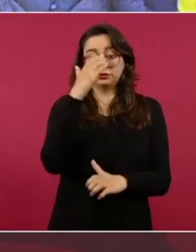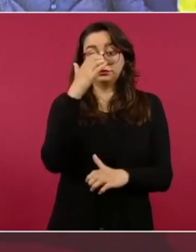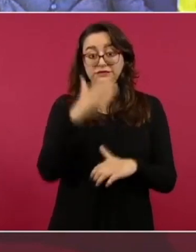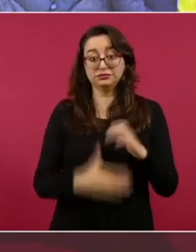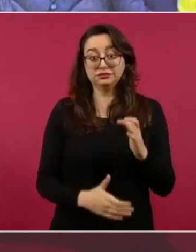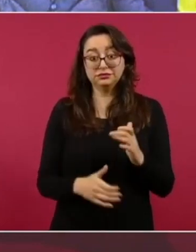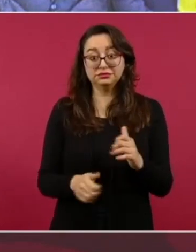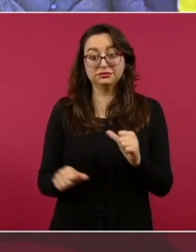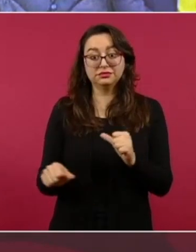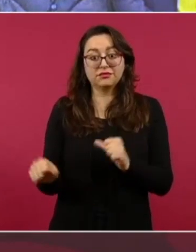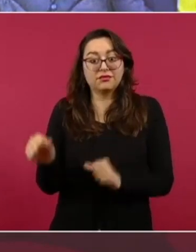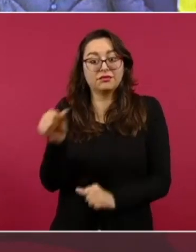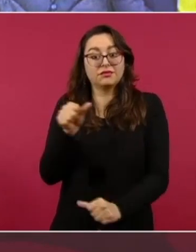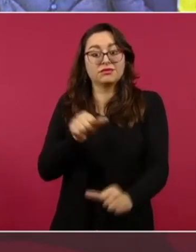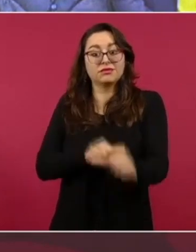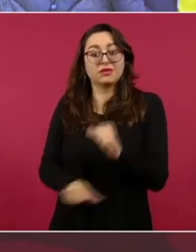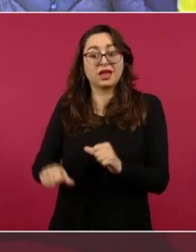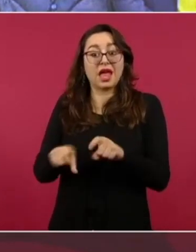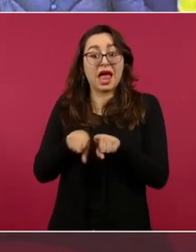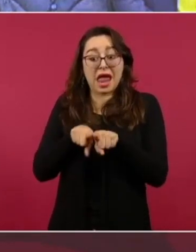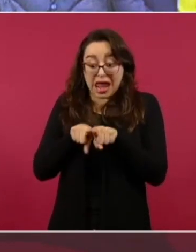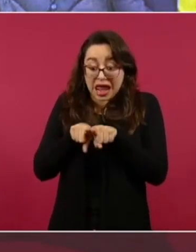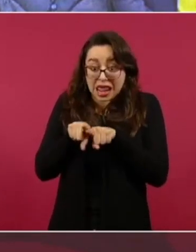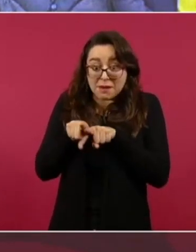otro hermano,